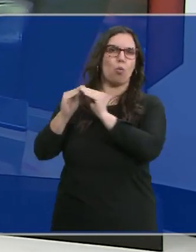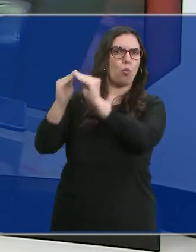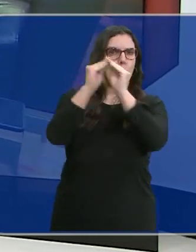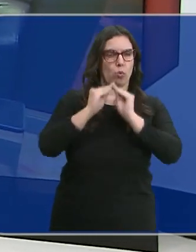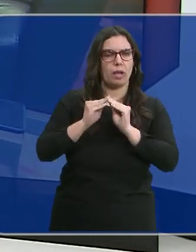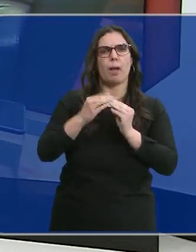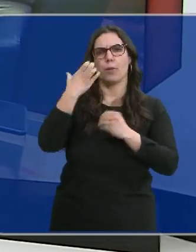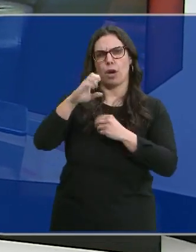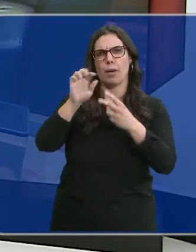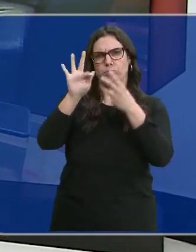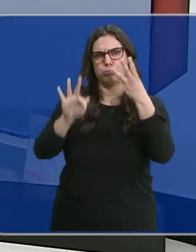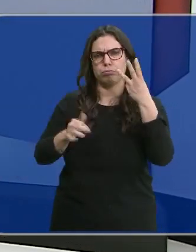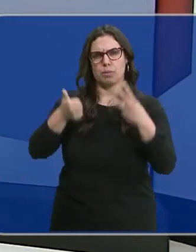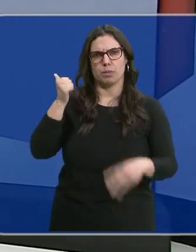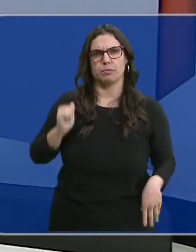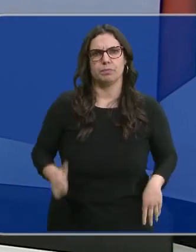reclamación al Ejecutivo.